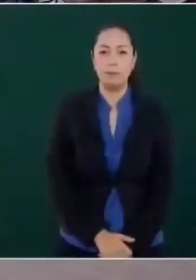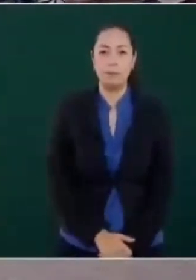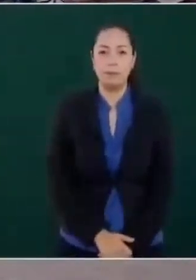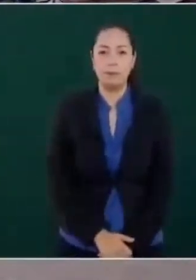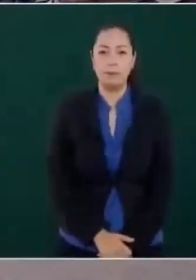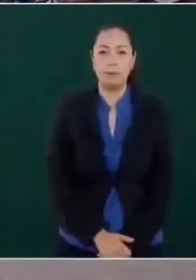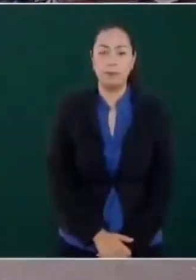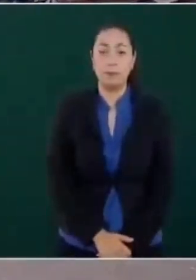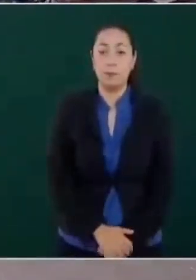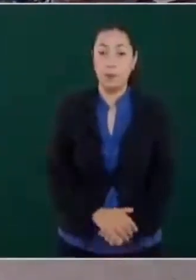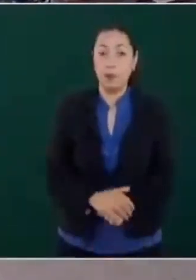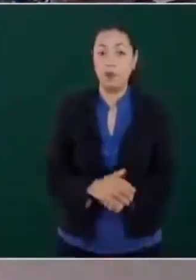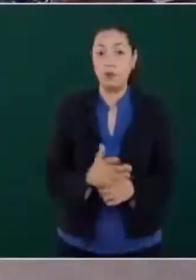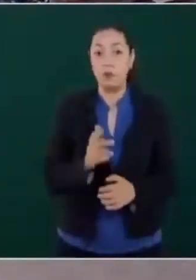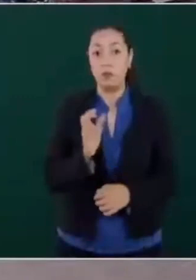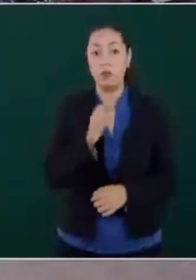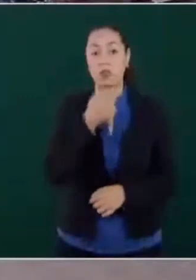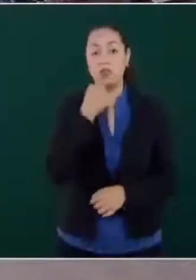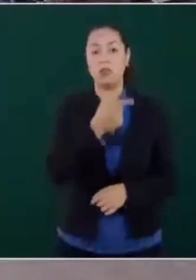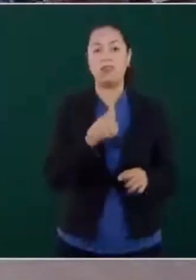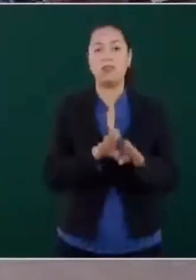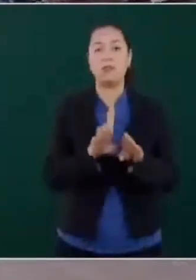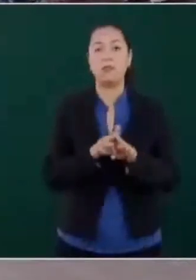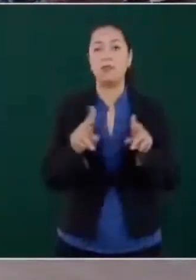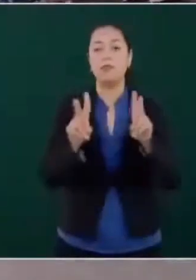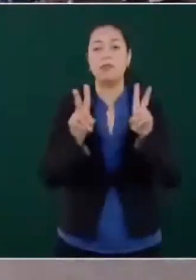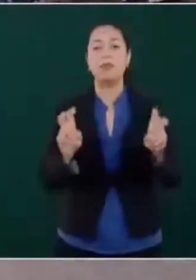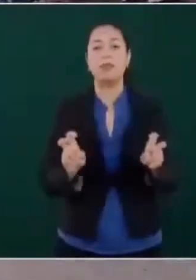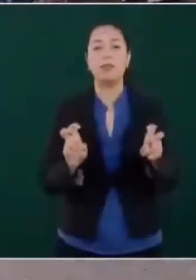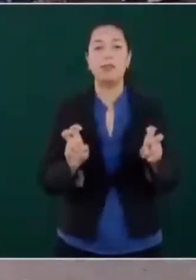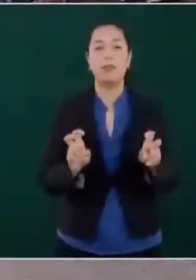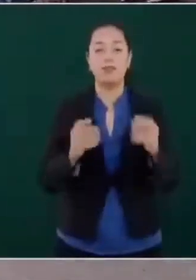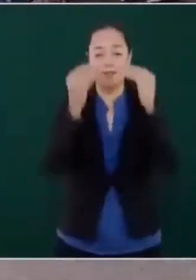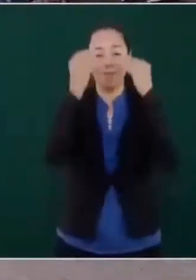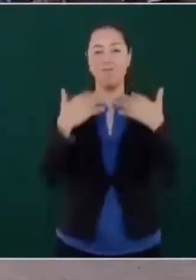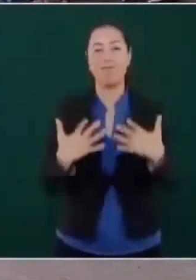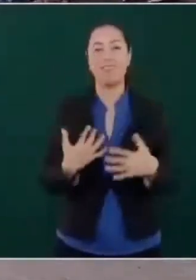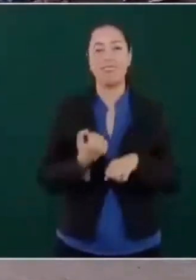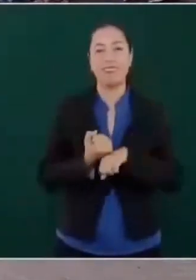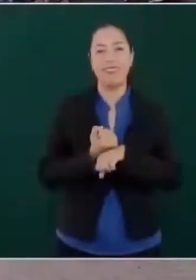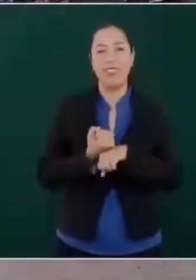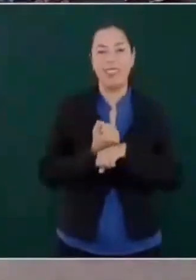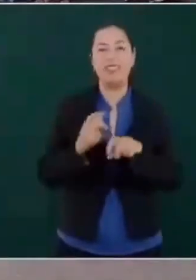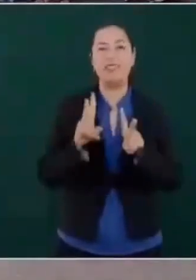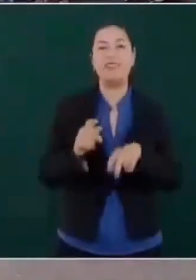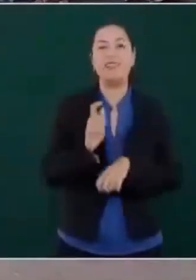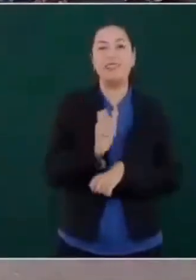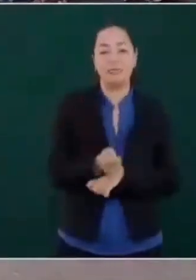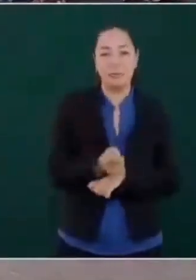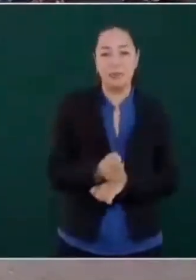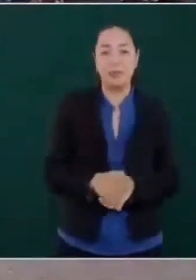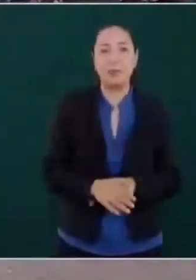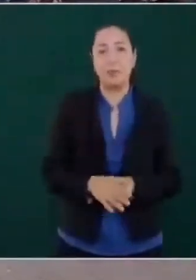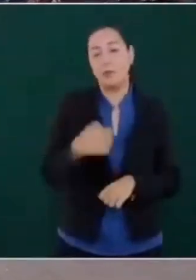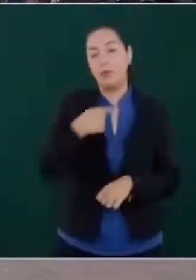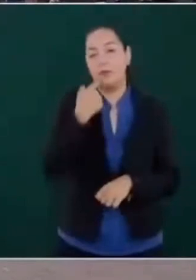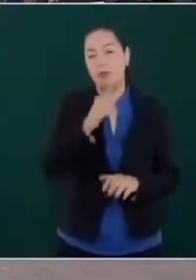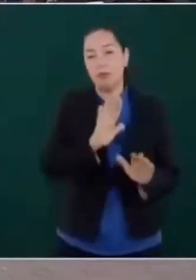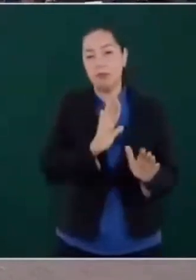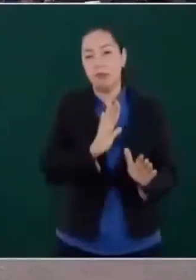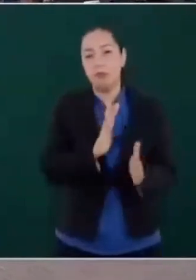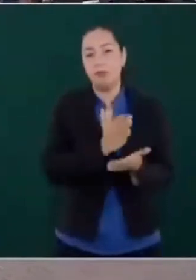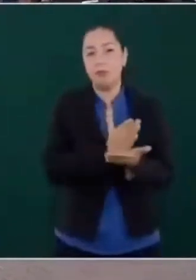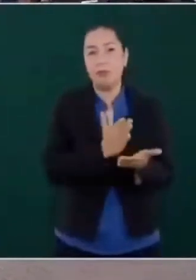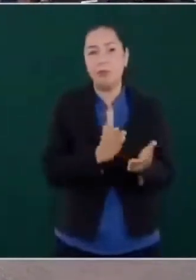Cuando hablas de baño de sangre, yo ahí me limitaría. Yo te lo digo con todo